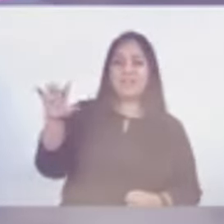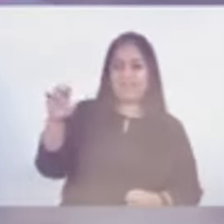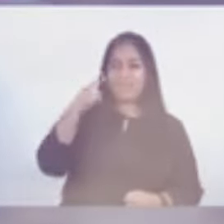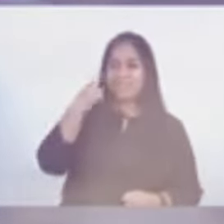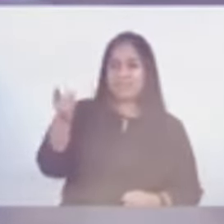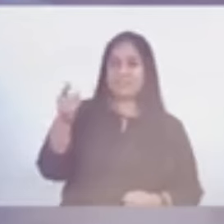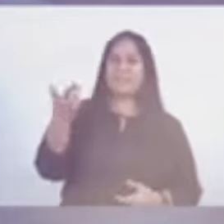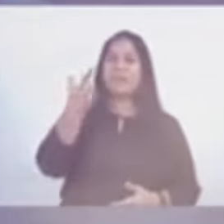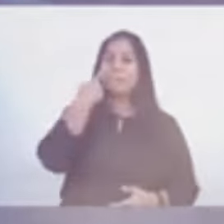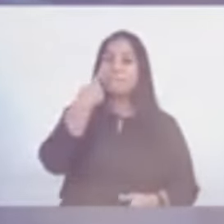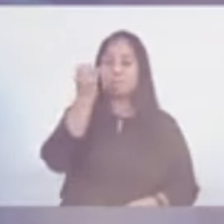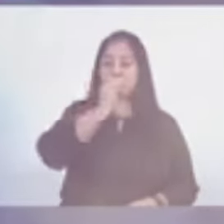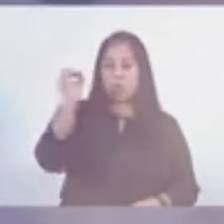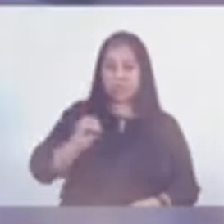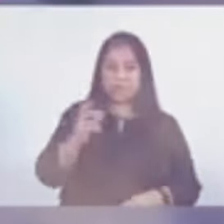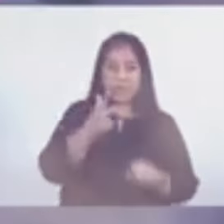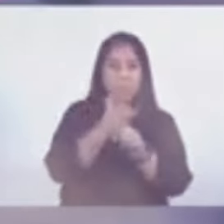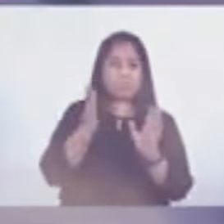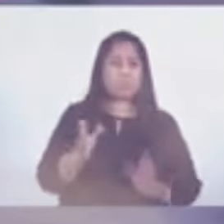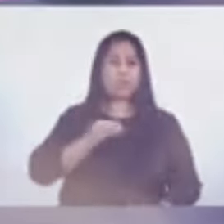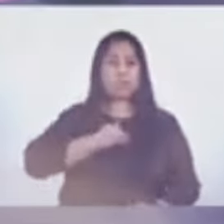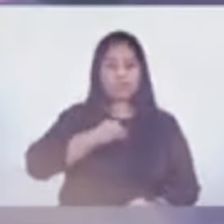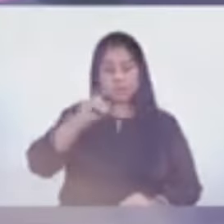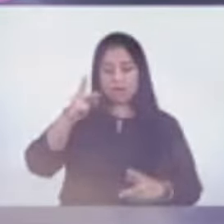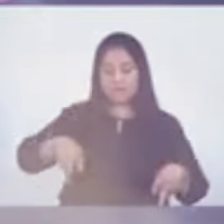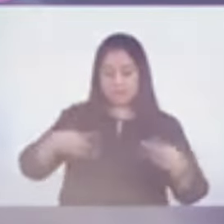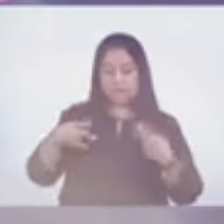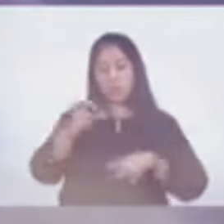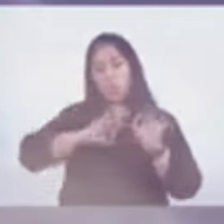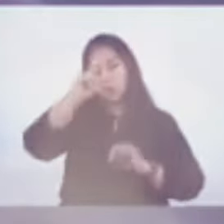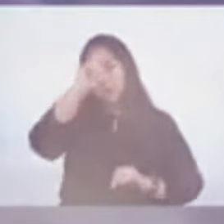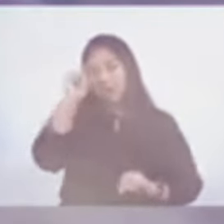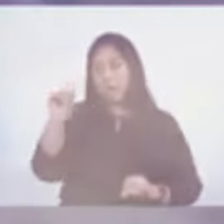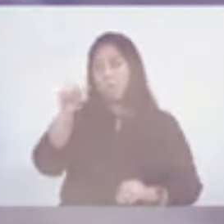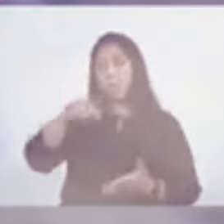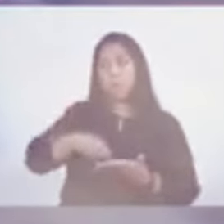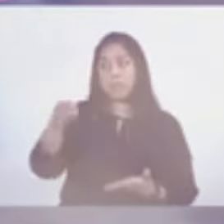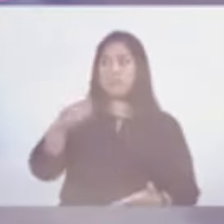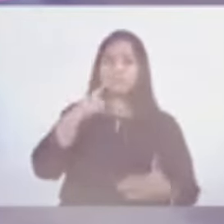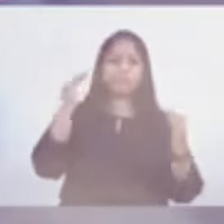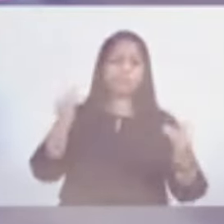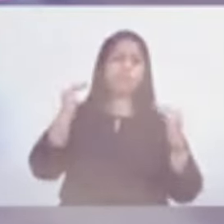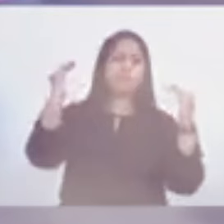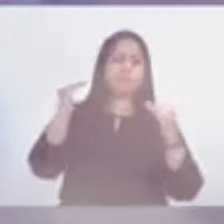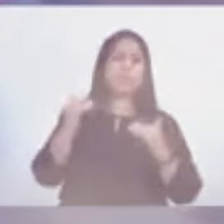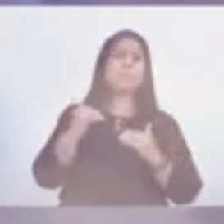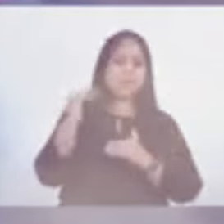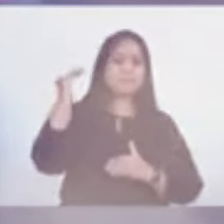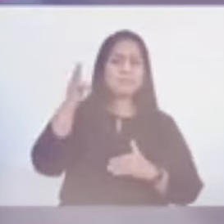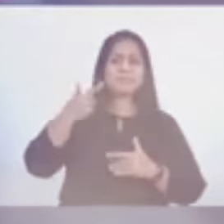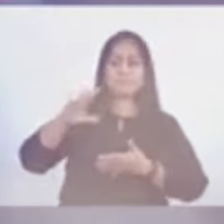porcentaje de guatemaltecos que desea vivir o trabajar en el extranjero es uno de los más altos de la región